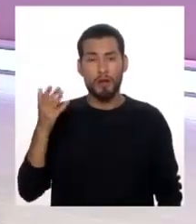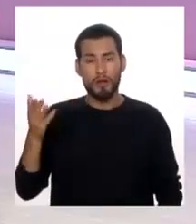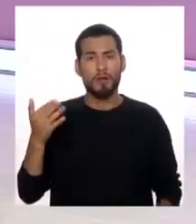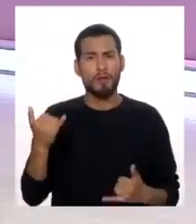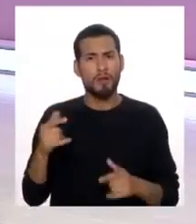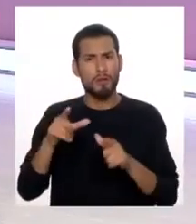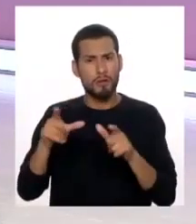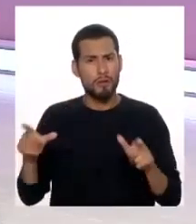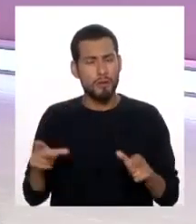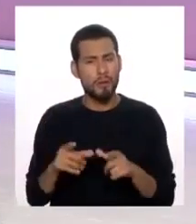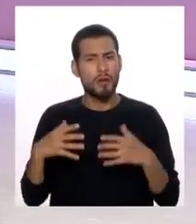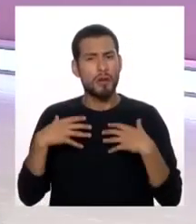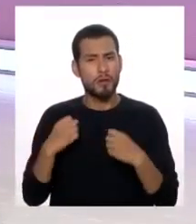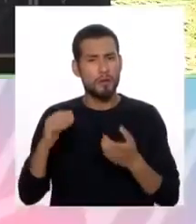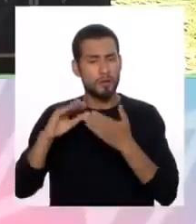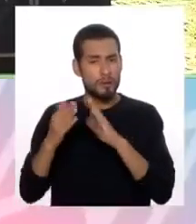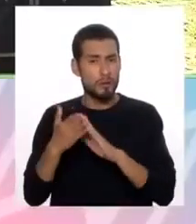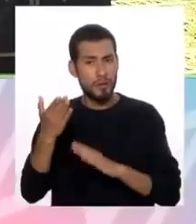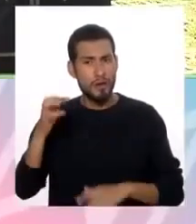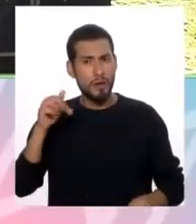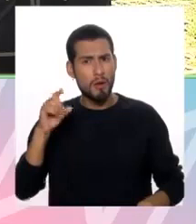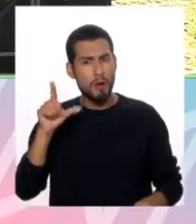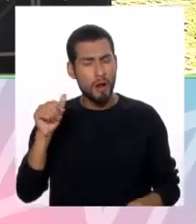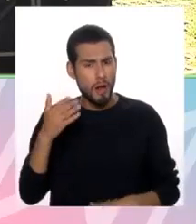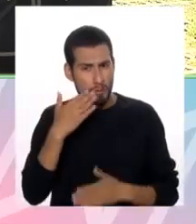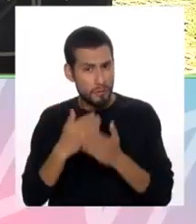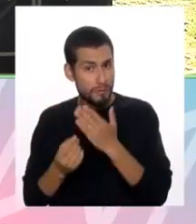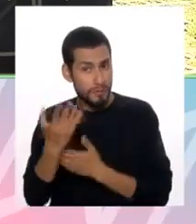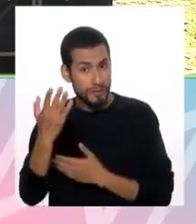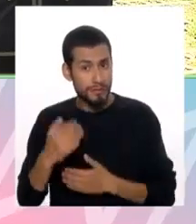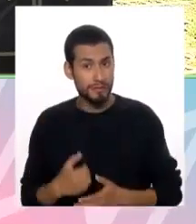está en un centro de salud comunitario. Paola, muy buenos días.